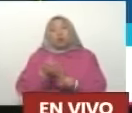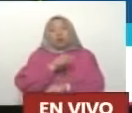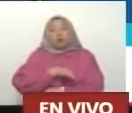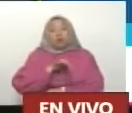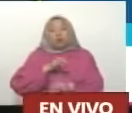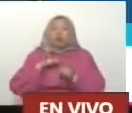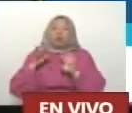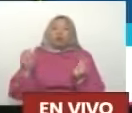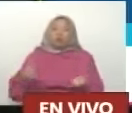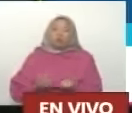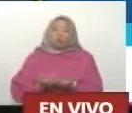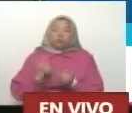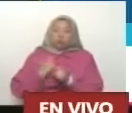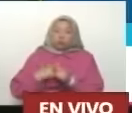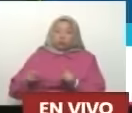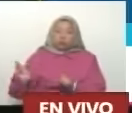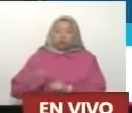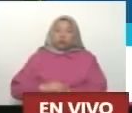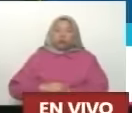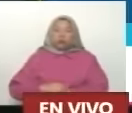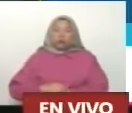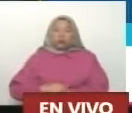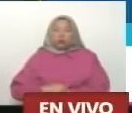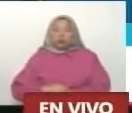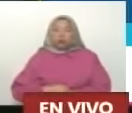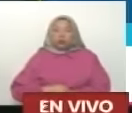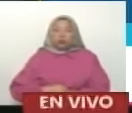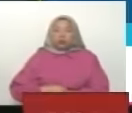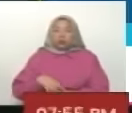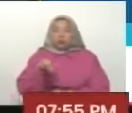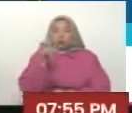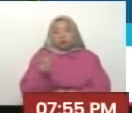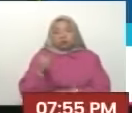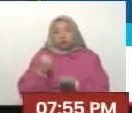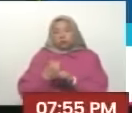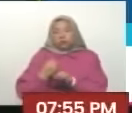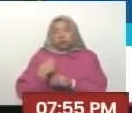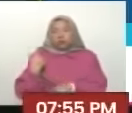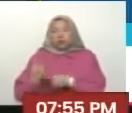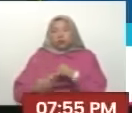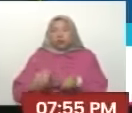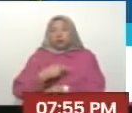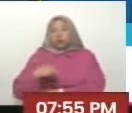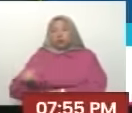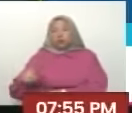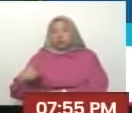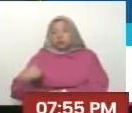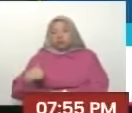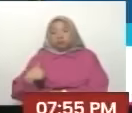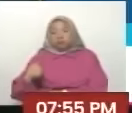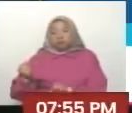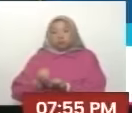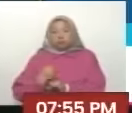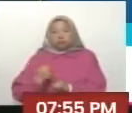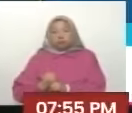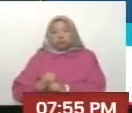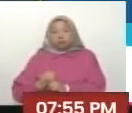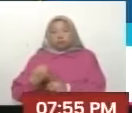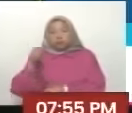mundo Diferente Apostando a los Brits Como la gran Articulación Del mundo Pluripolar Del futuro